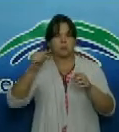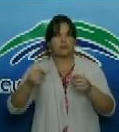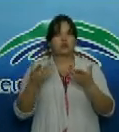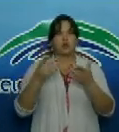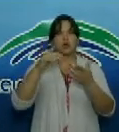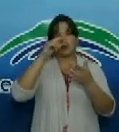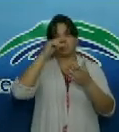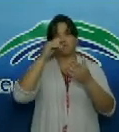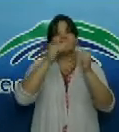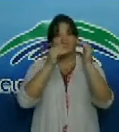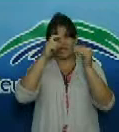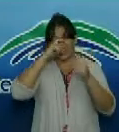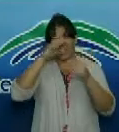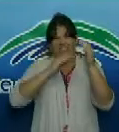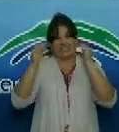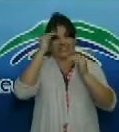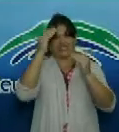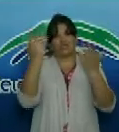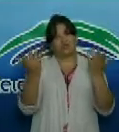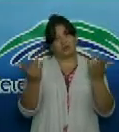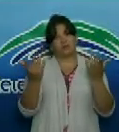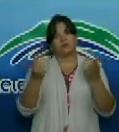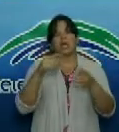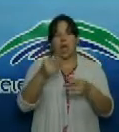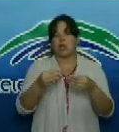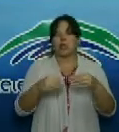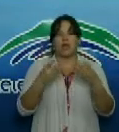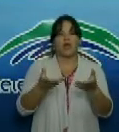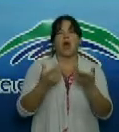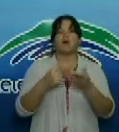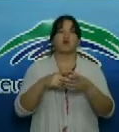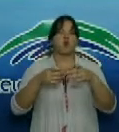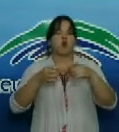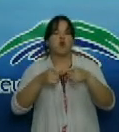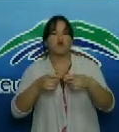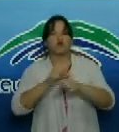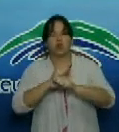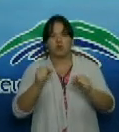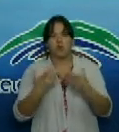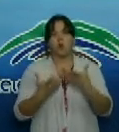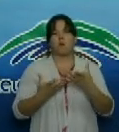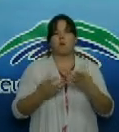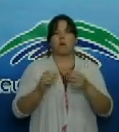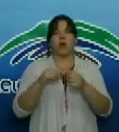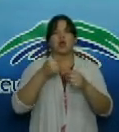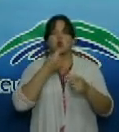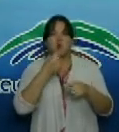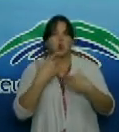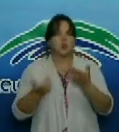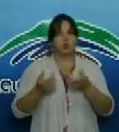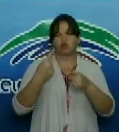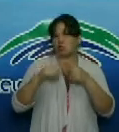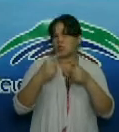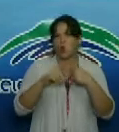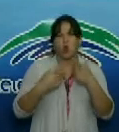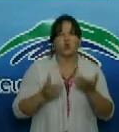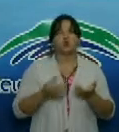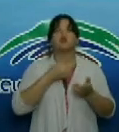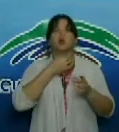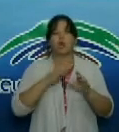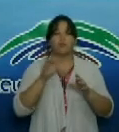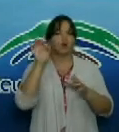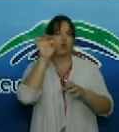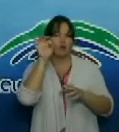tenemos la producción de cazabe de trocitos de frutabomba de sirope cazabe tenemos otras producciones como son el